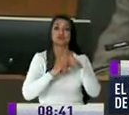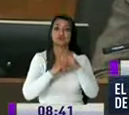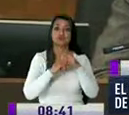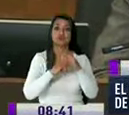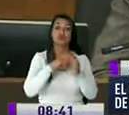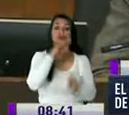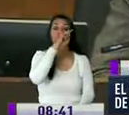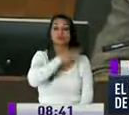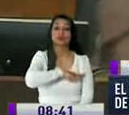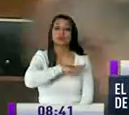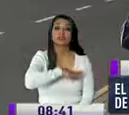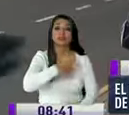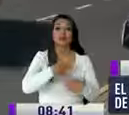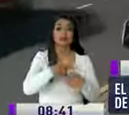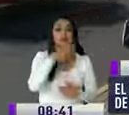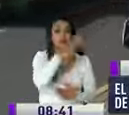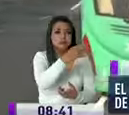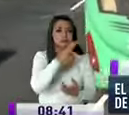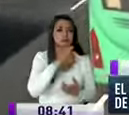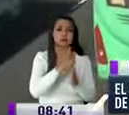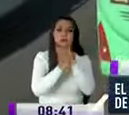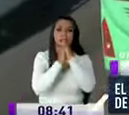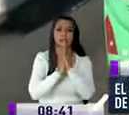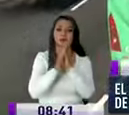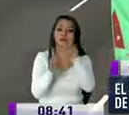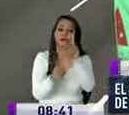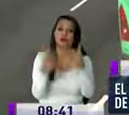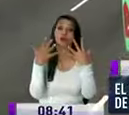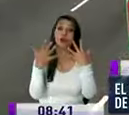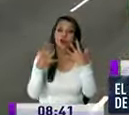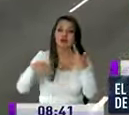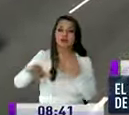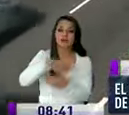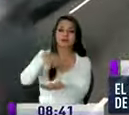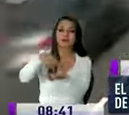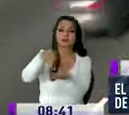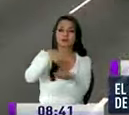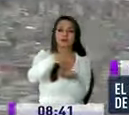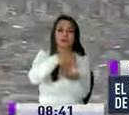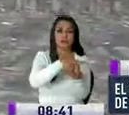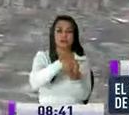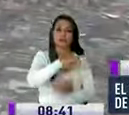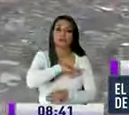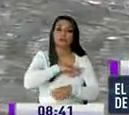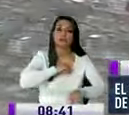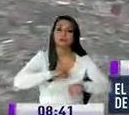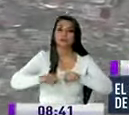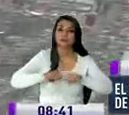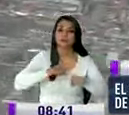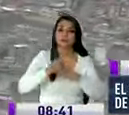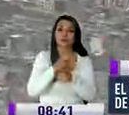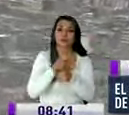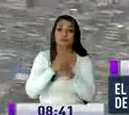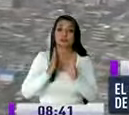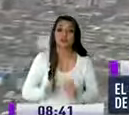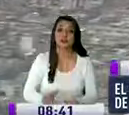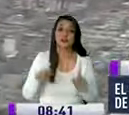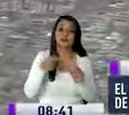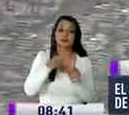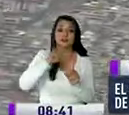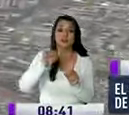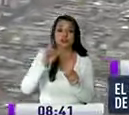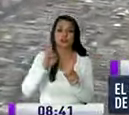municipio de Quito para cubrir el financiamiento de varias obras en la ciudad gestión municipal que según el concejal Jorge Albán